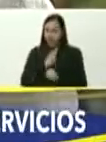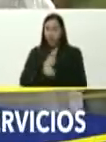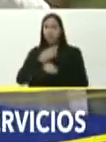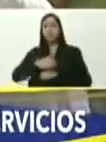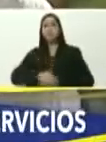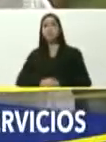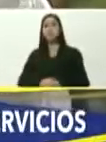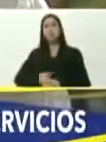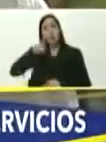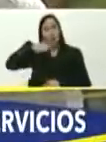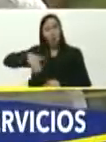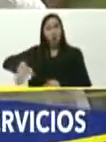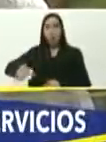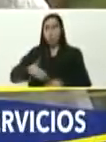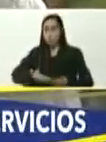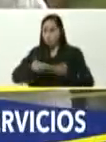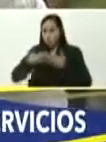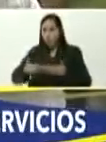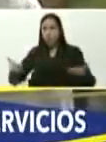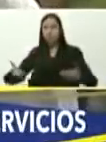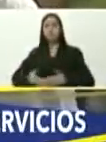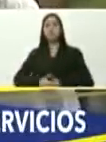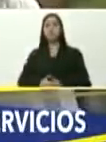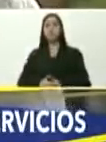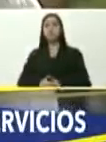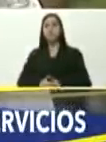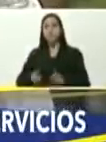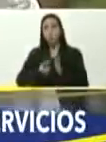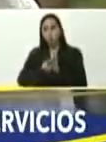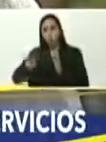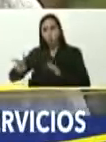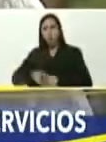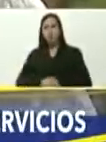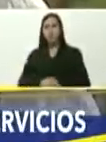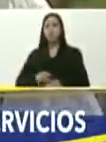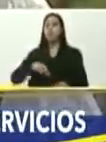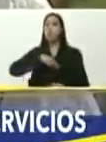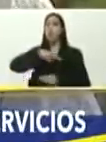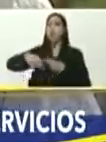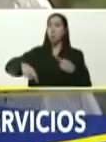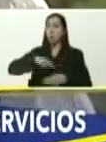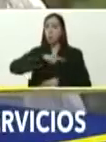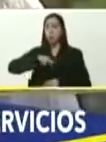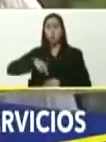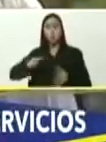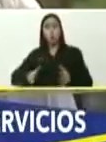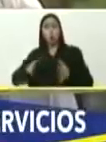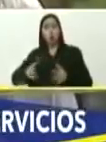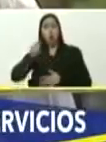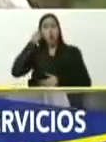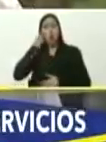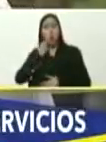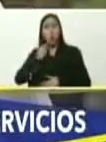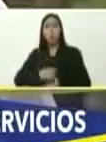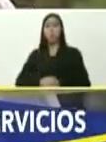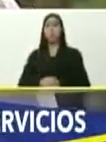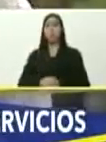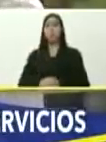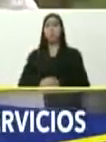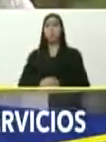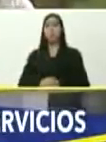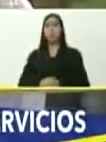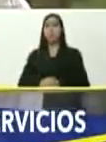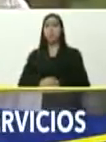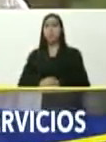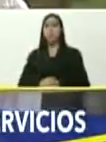ciudadanos, por sus habitantes, por sus vecinos, bueno, la revolución, hemos logrado en Sucre, que no exista hoy día, presidente,